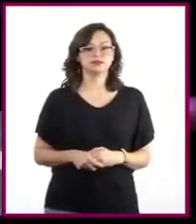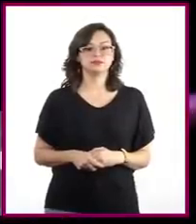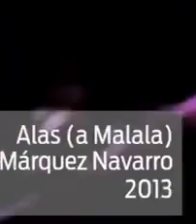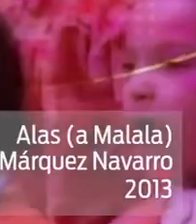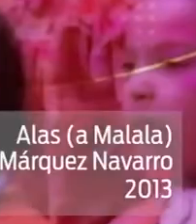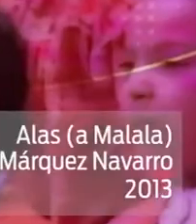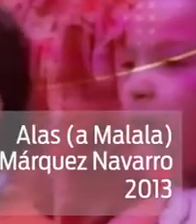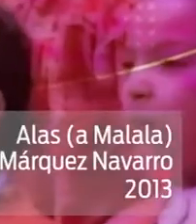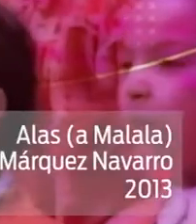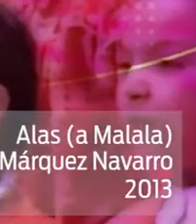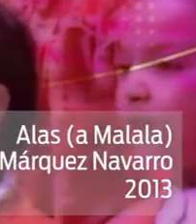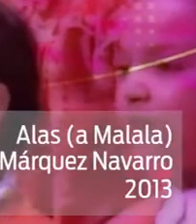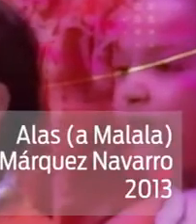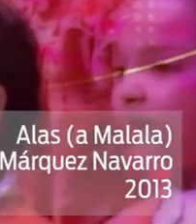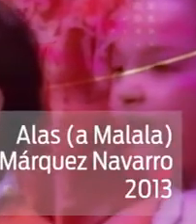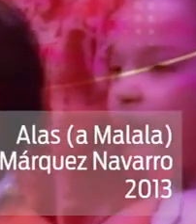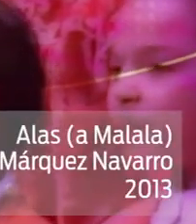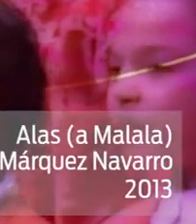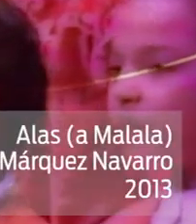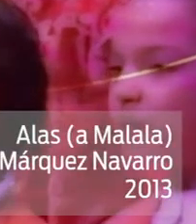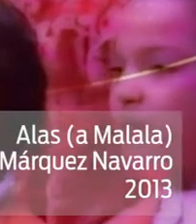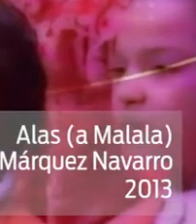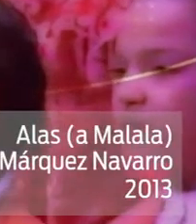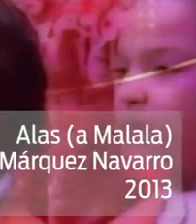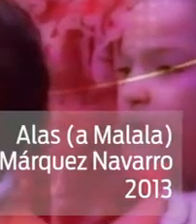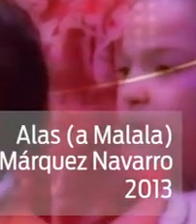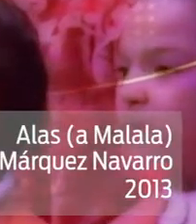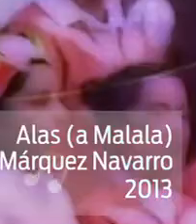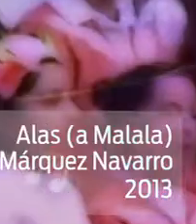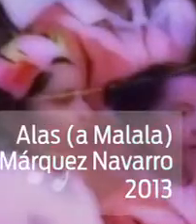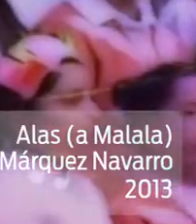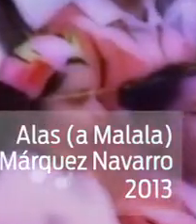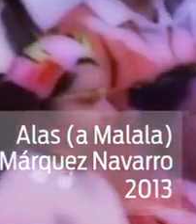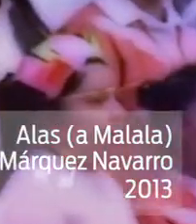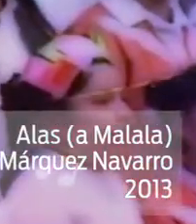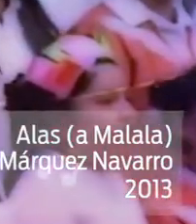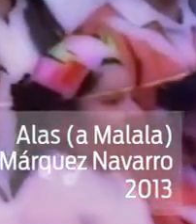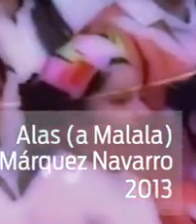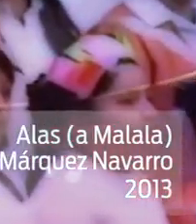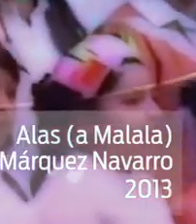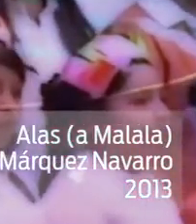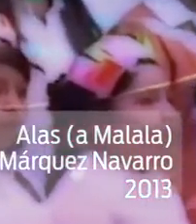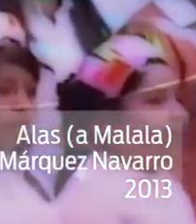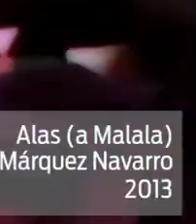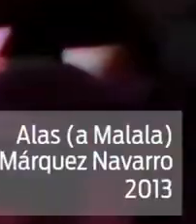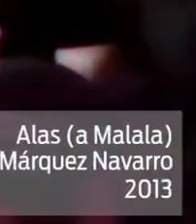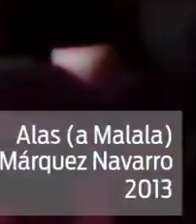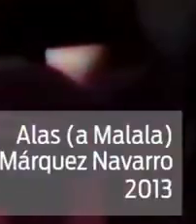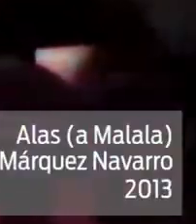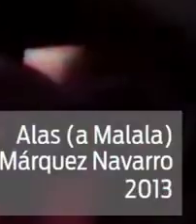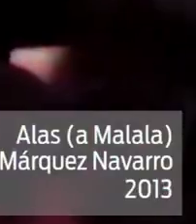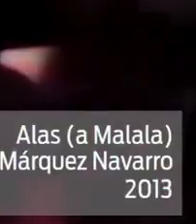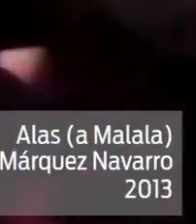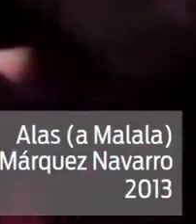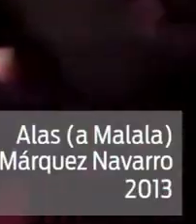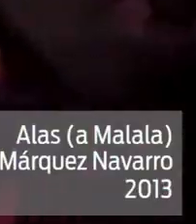la próxima!